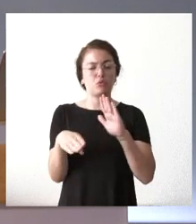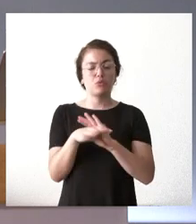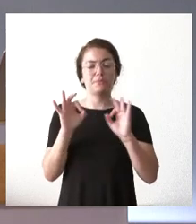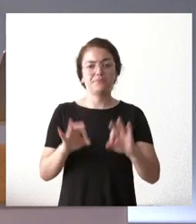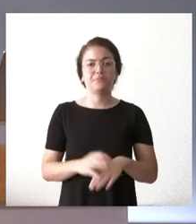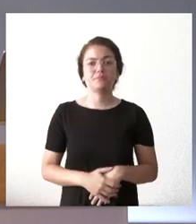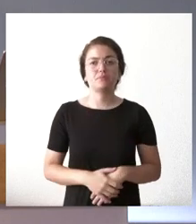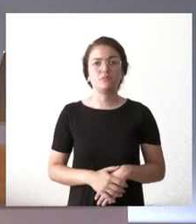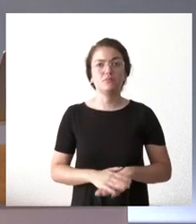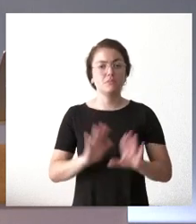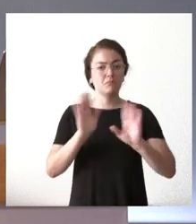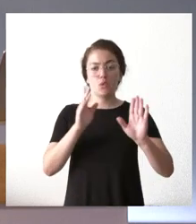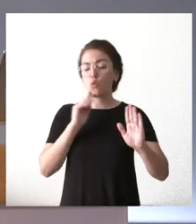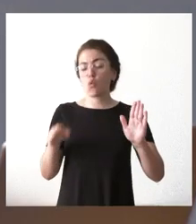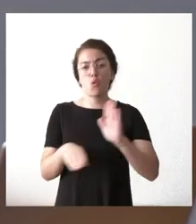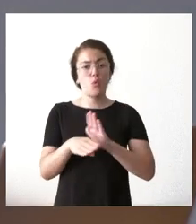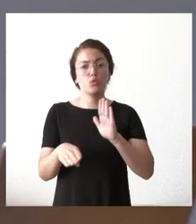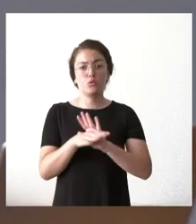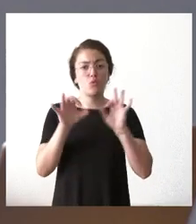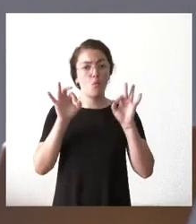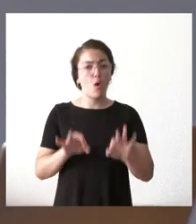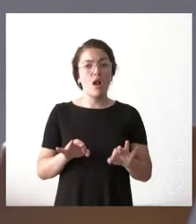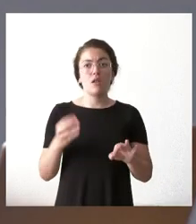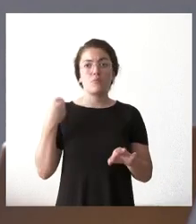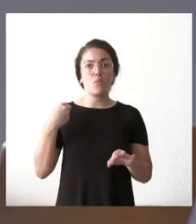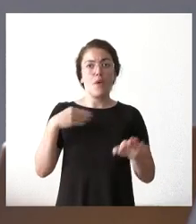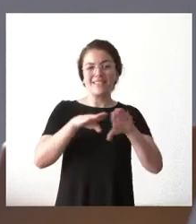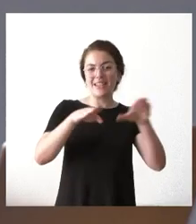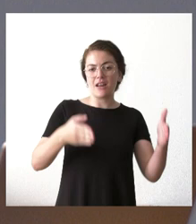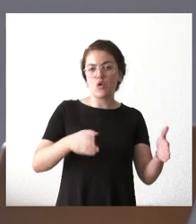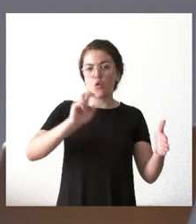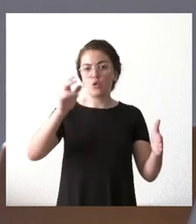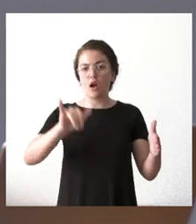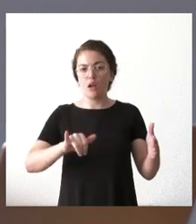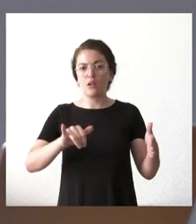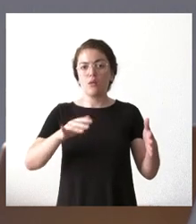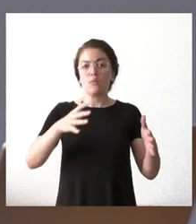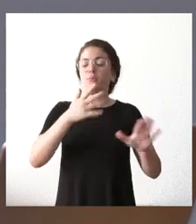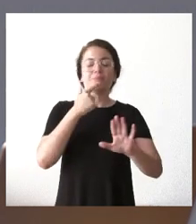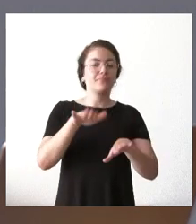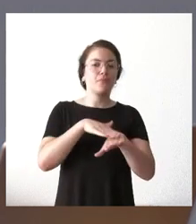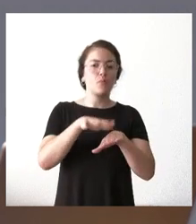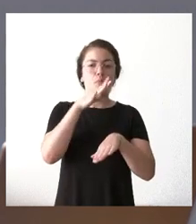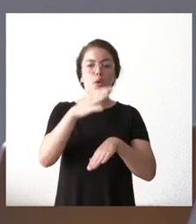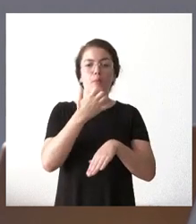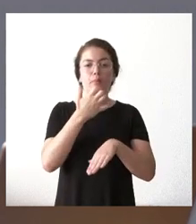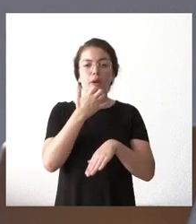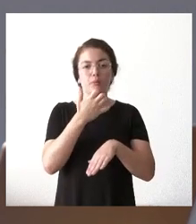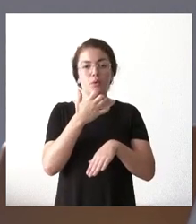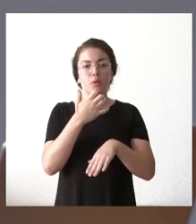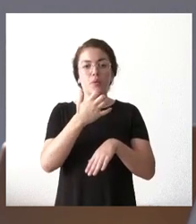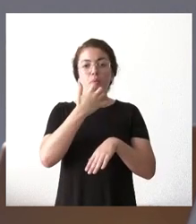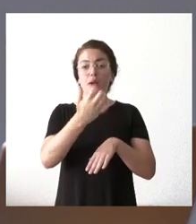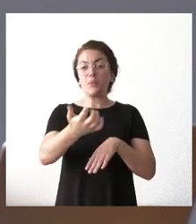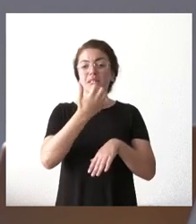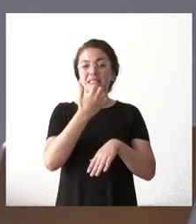No, no, no, en absoluto. Trabajamos en el escenario, ahí hay dos escenarios, el escenario de seguridad climática que permita realizarlo con